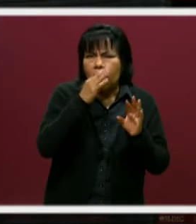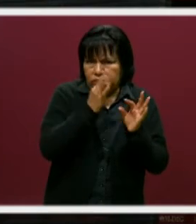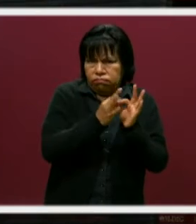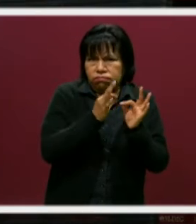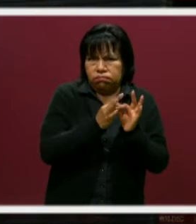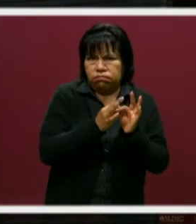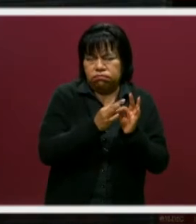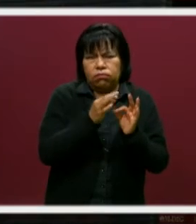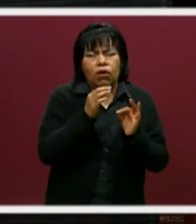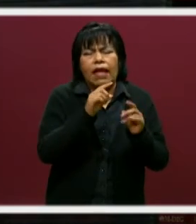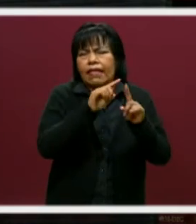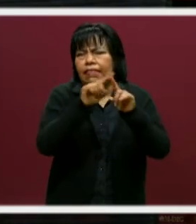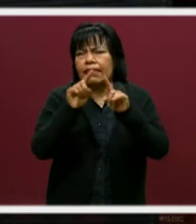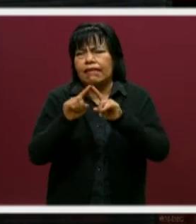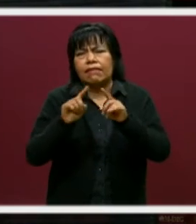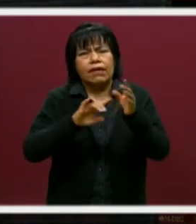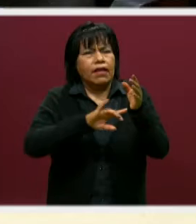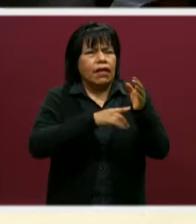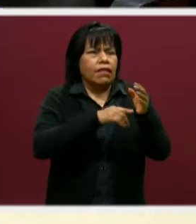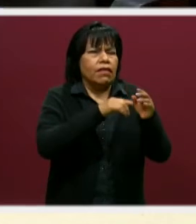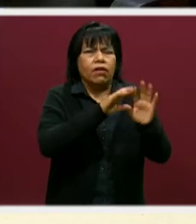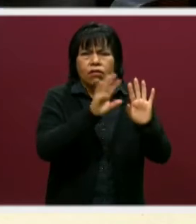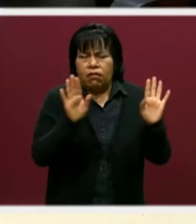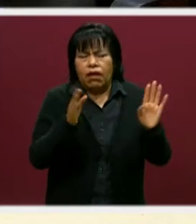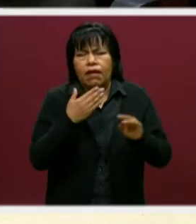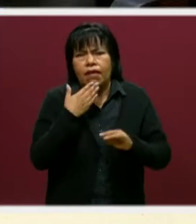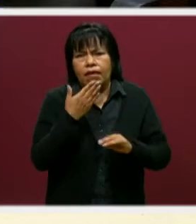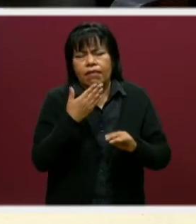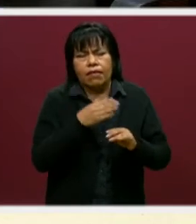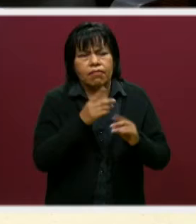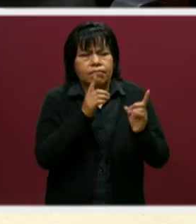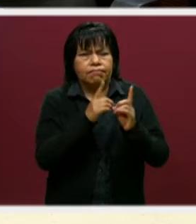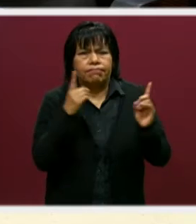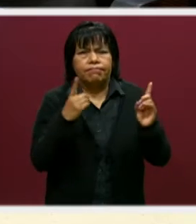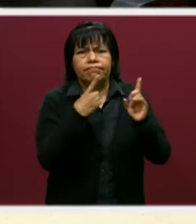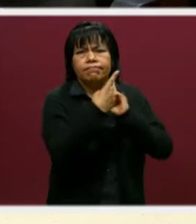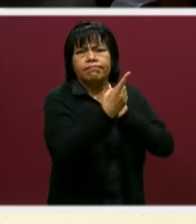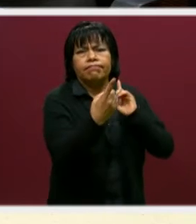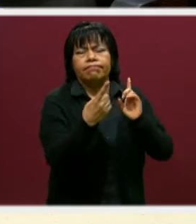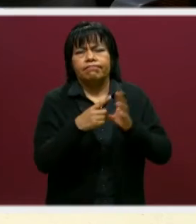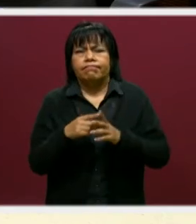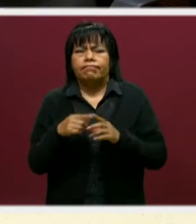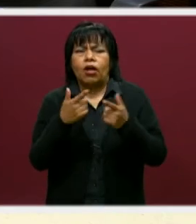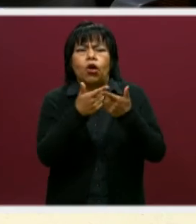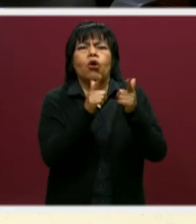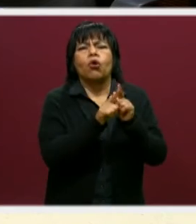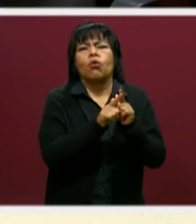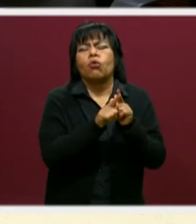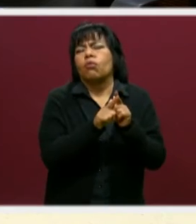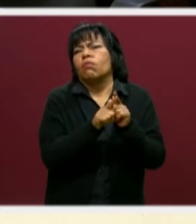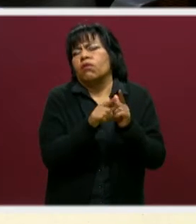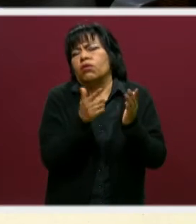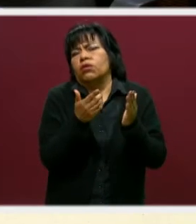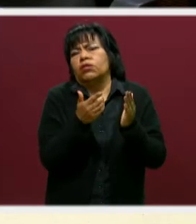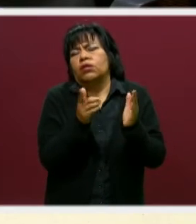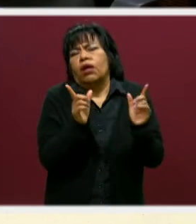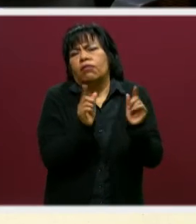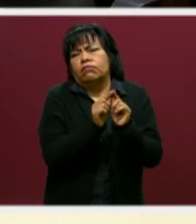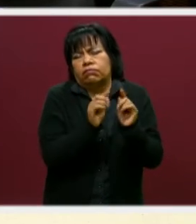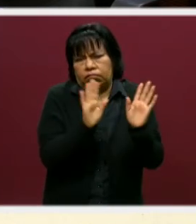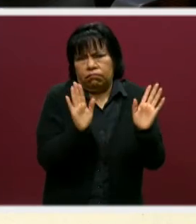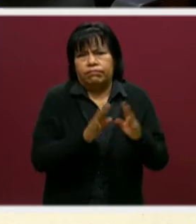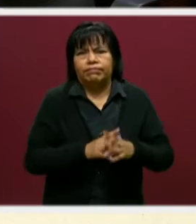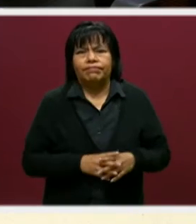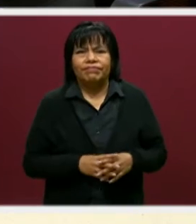porque son en diferentes turnos. Perfecto, como debe ser, con sana distancia, con grupos muy reducidos y demás.